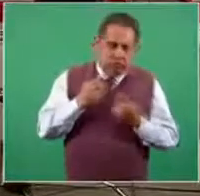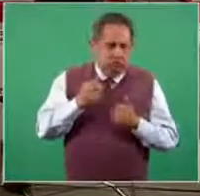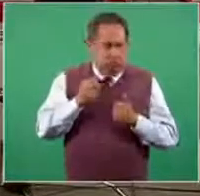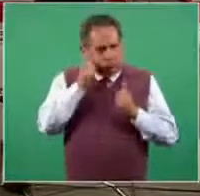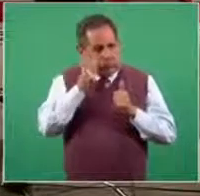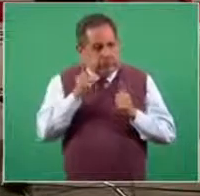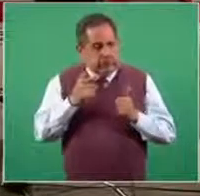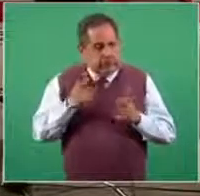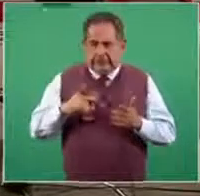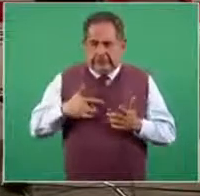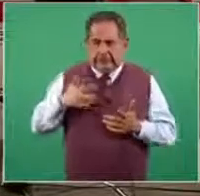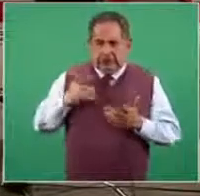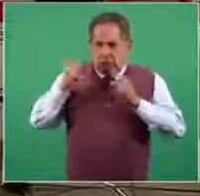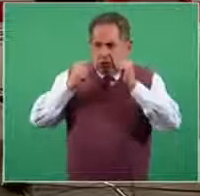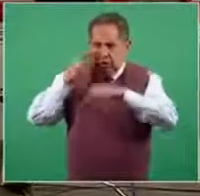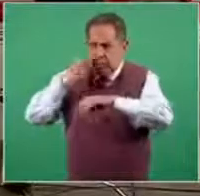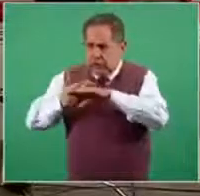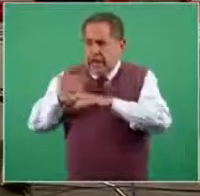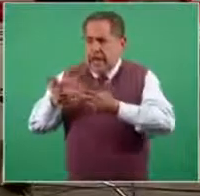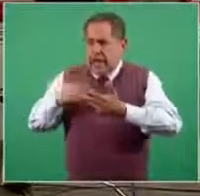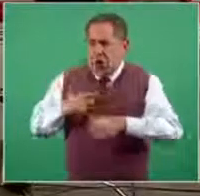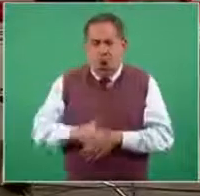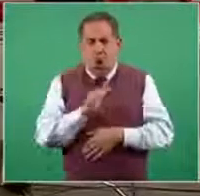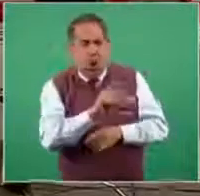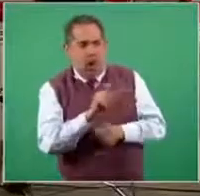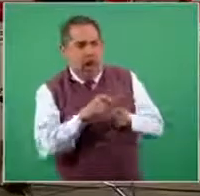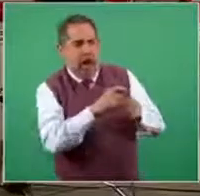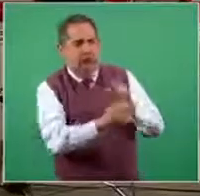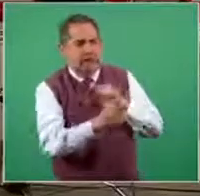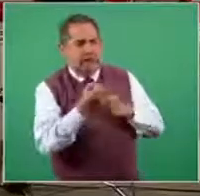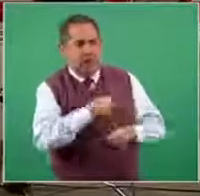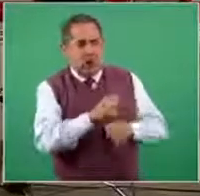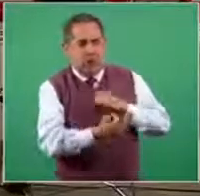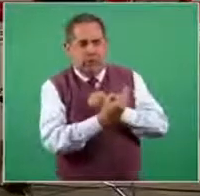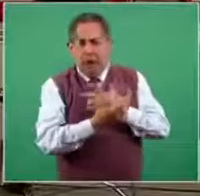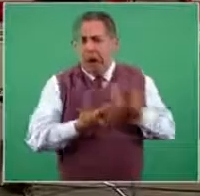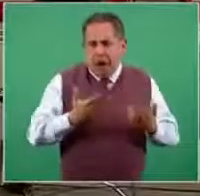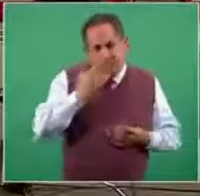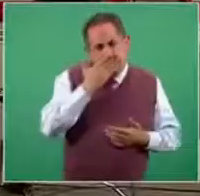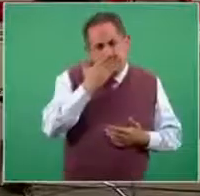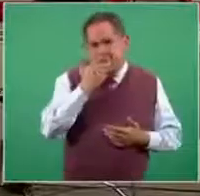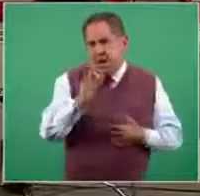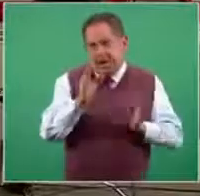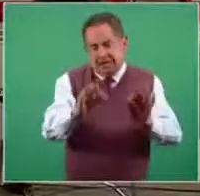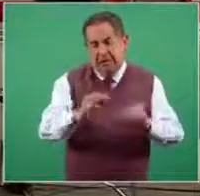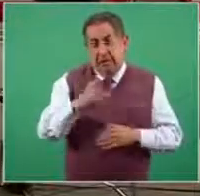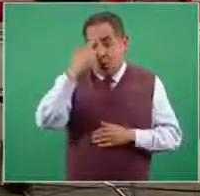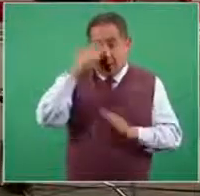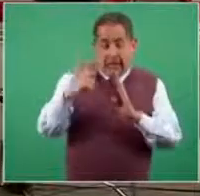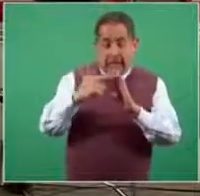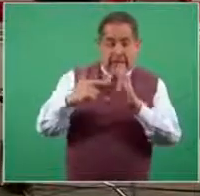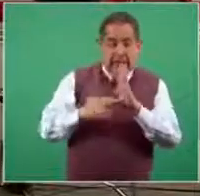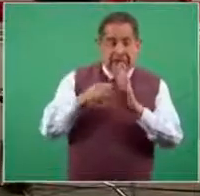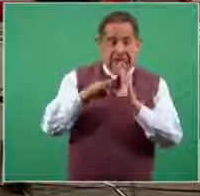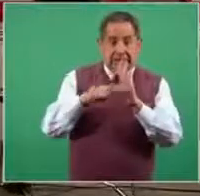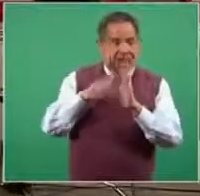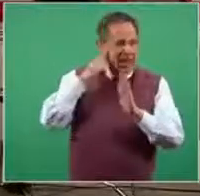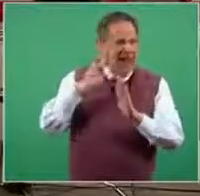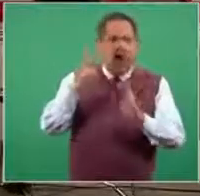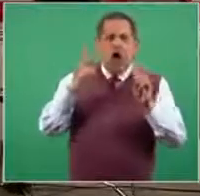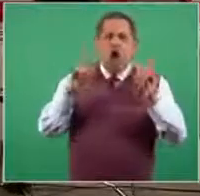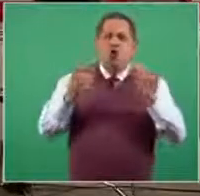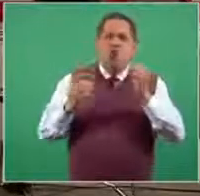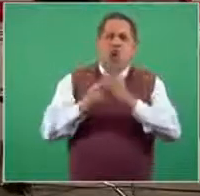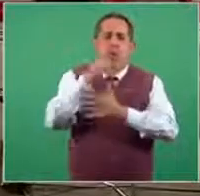muy cuidadosa que tiene la industria turística. Recordarán que uno de los primeros lineamientos de la nueva normalidad fue